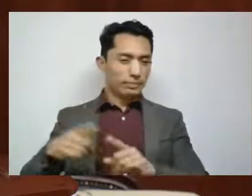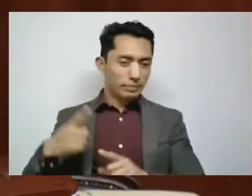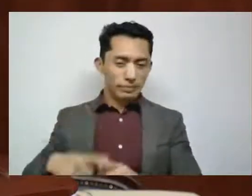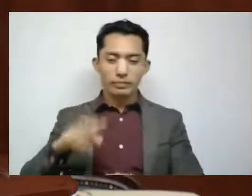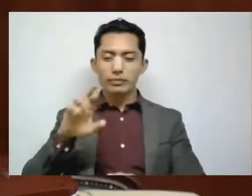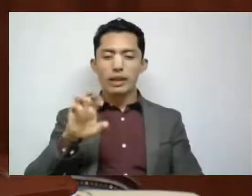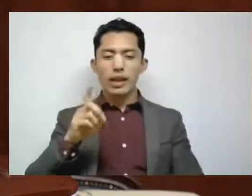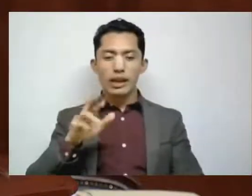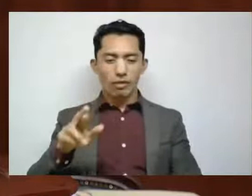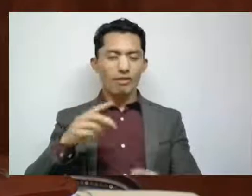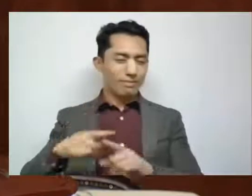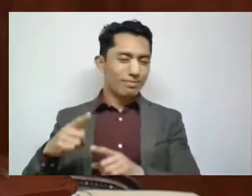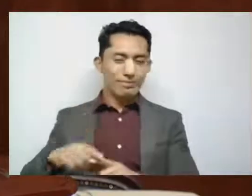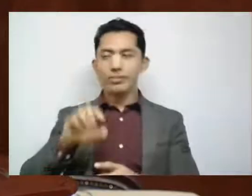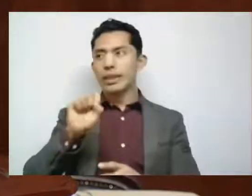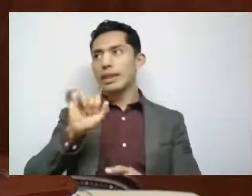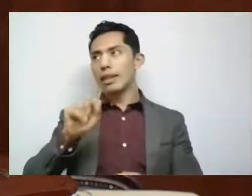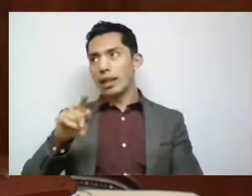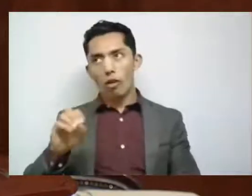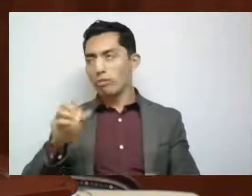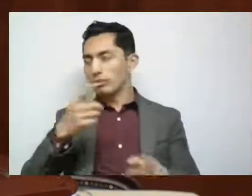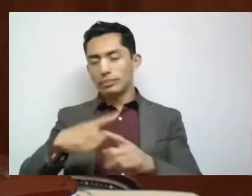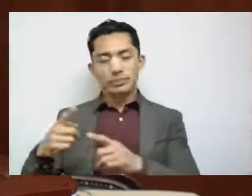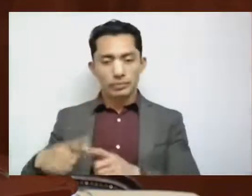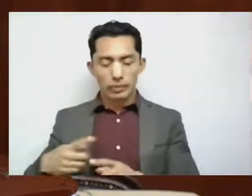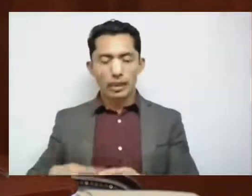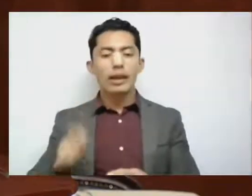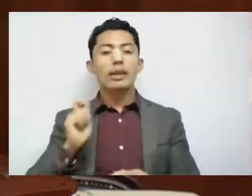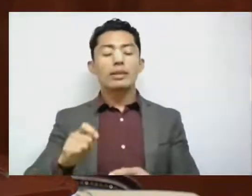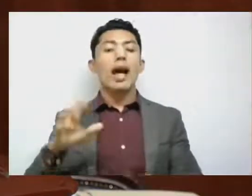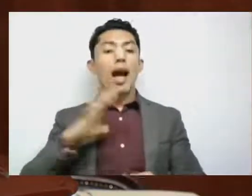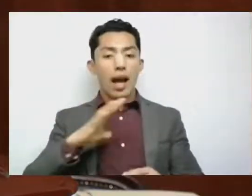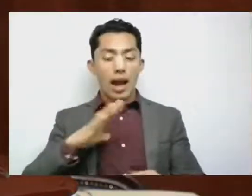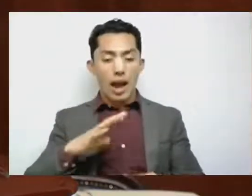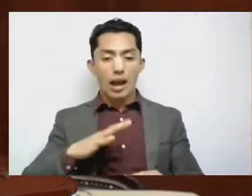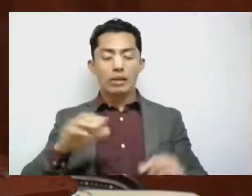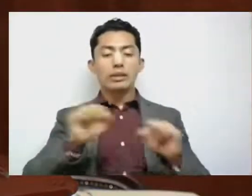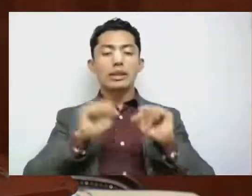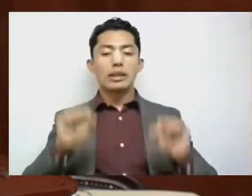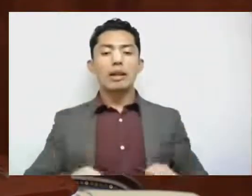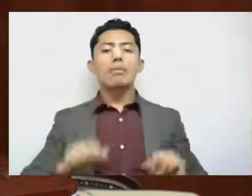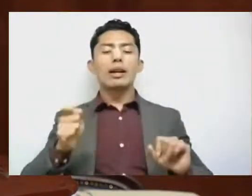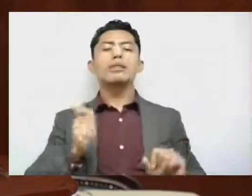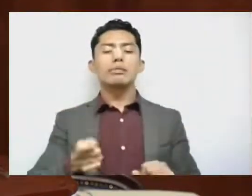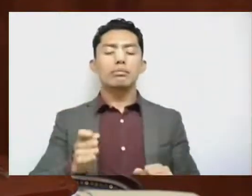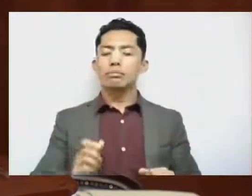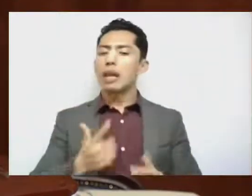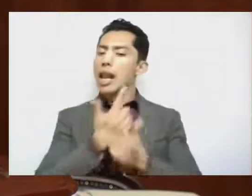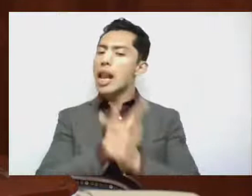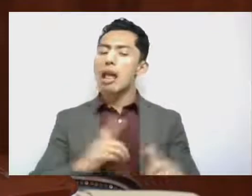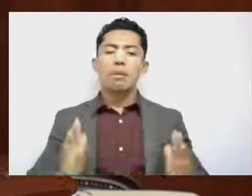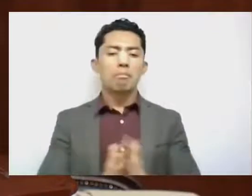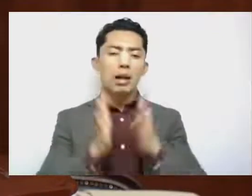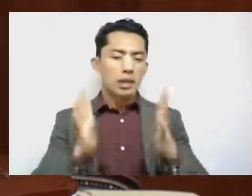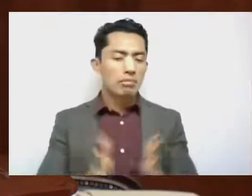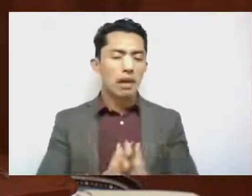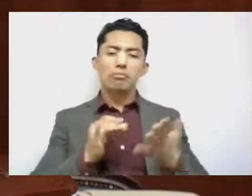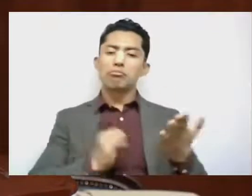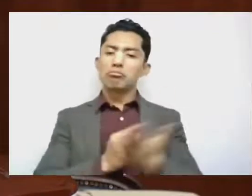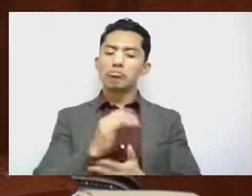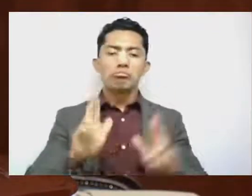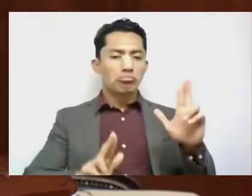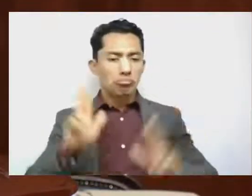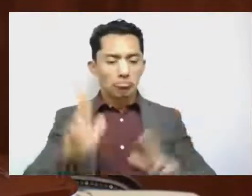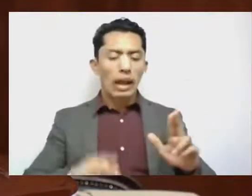en un sistema democrático de partidos, estamos en un sistema de